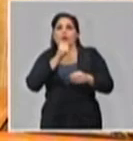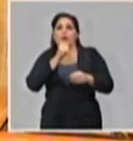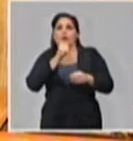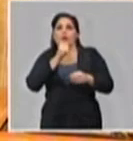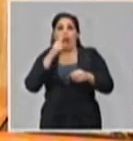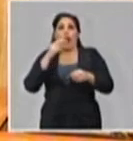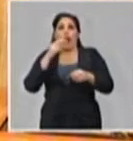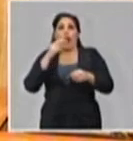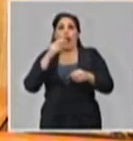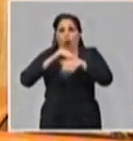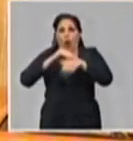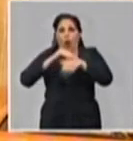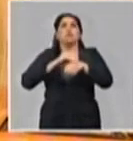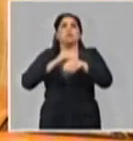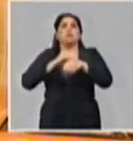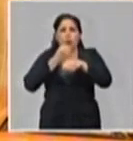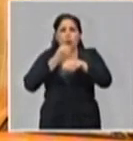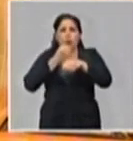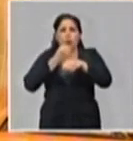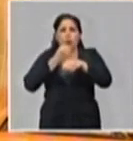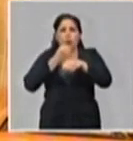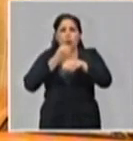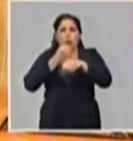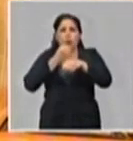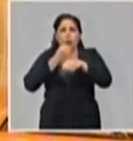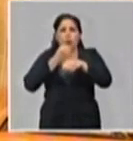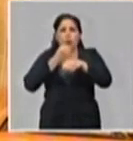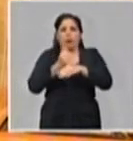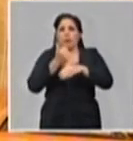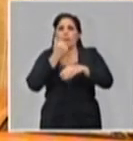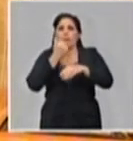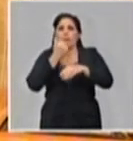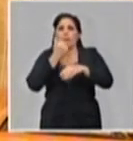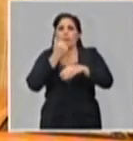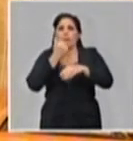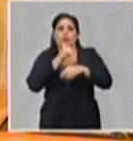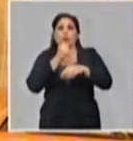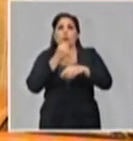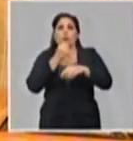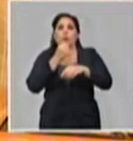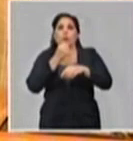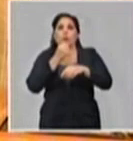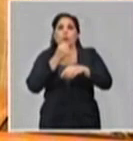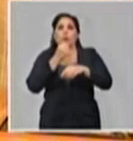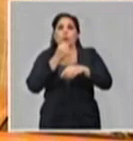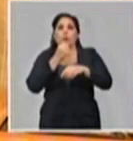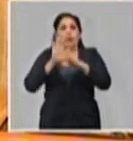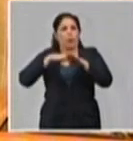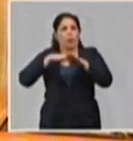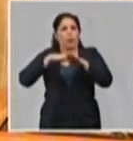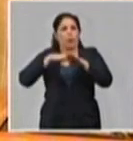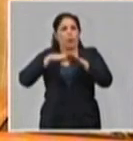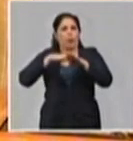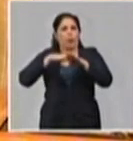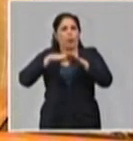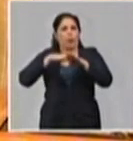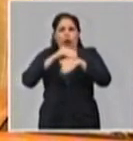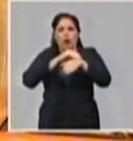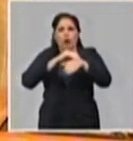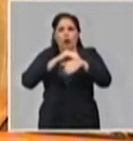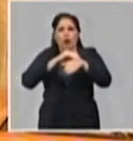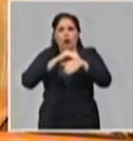Por lo tanto, es importante también que las personas cuando se lavan las manos puedan utilizar el hipoclorito de sodio al 0